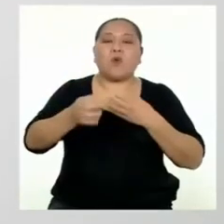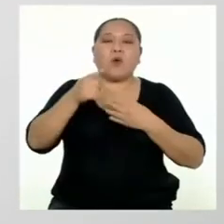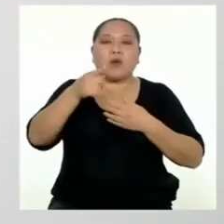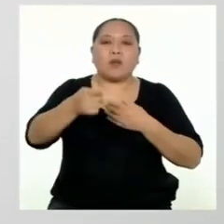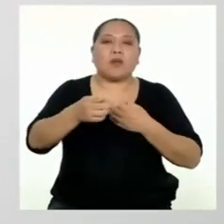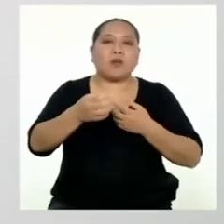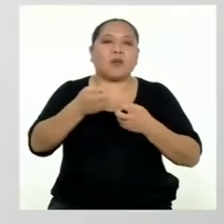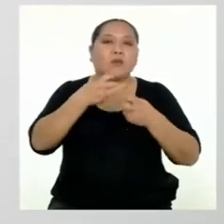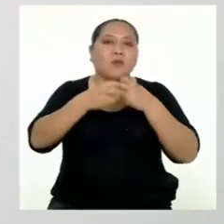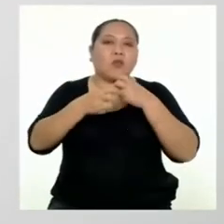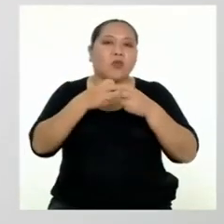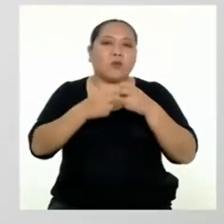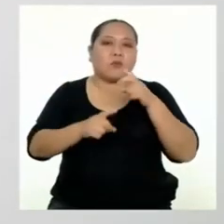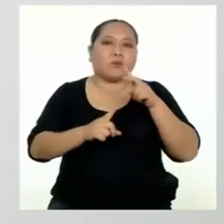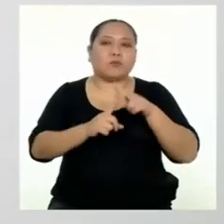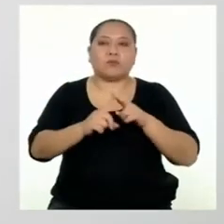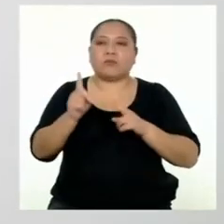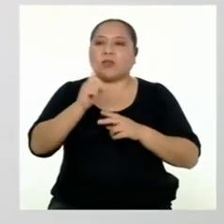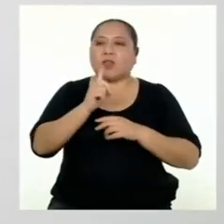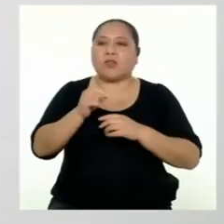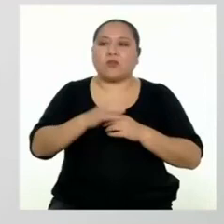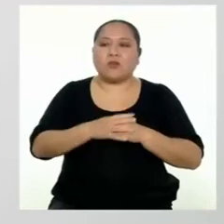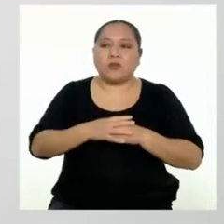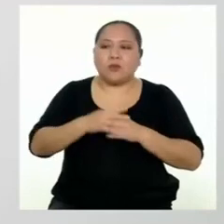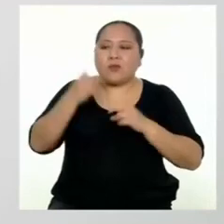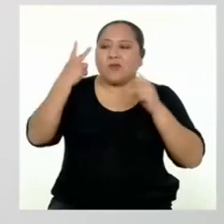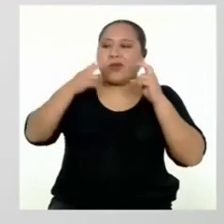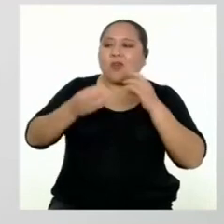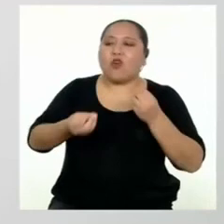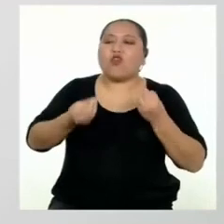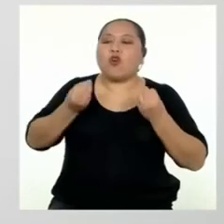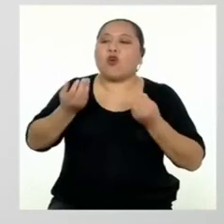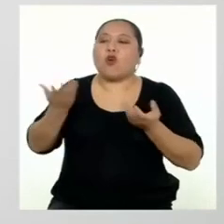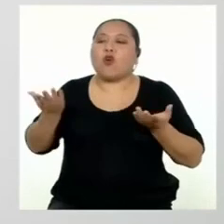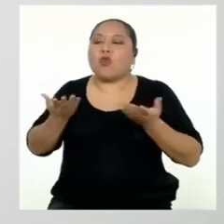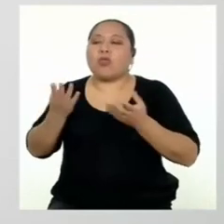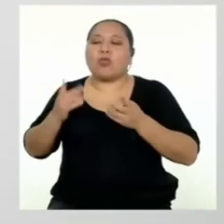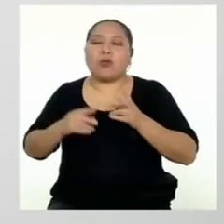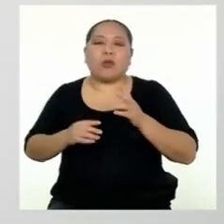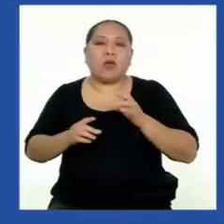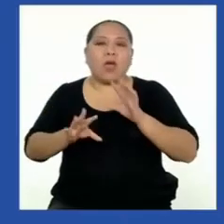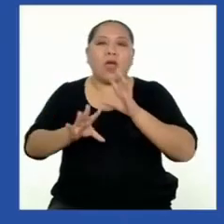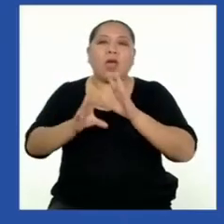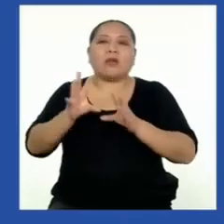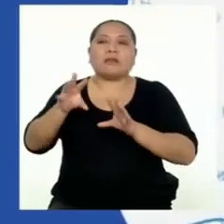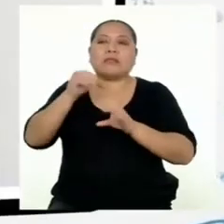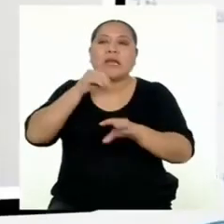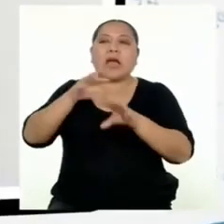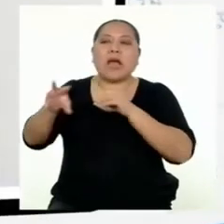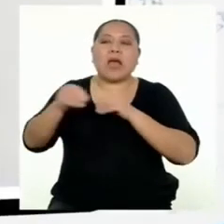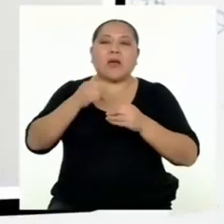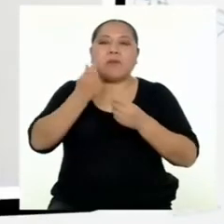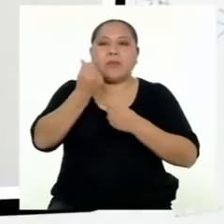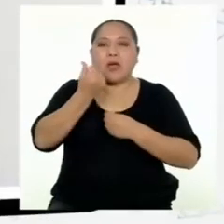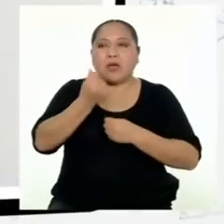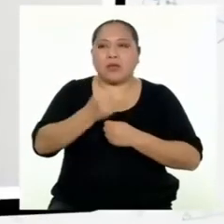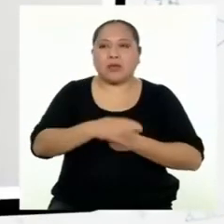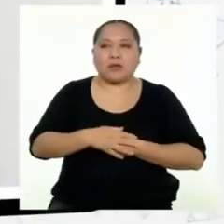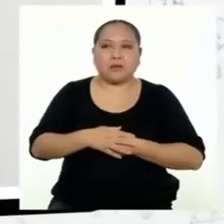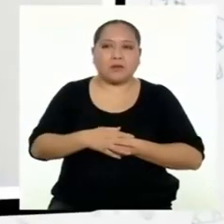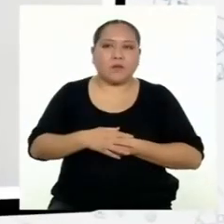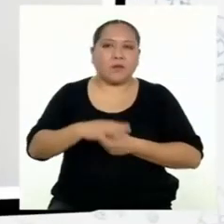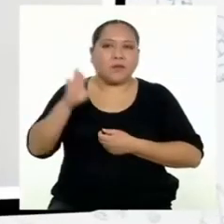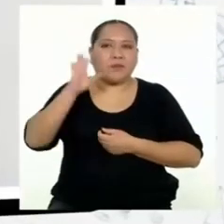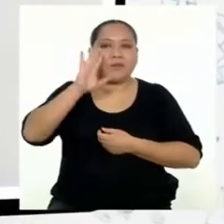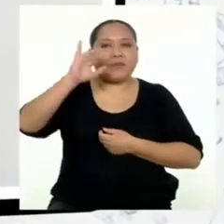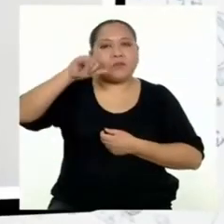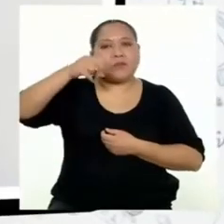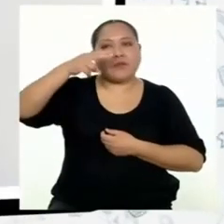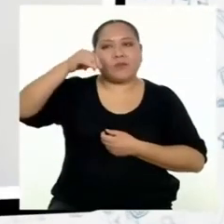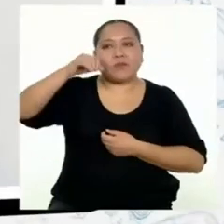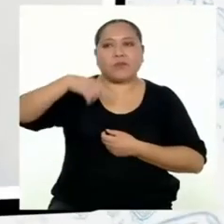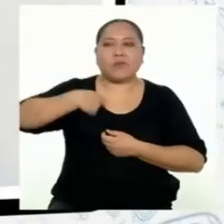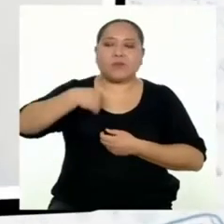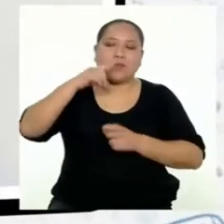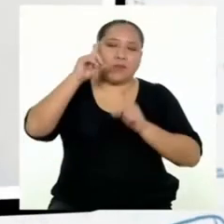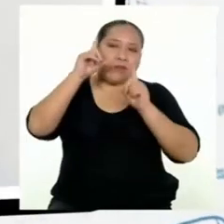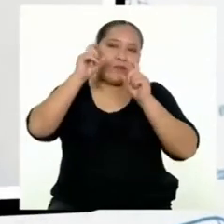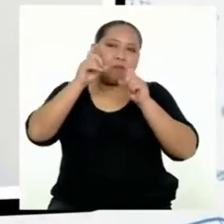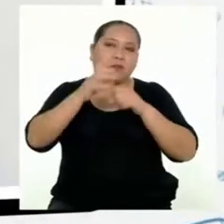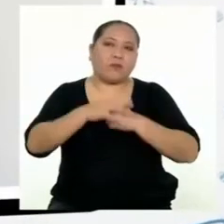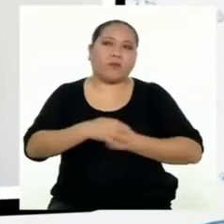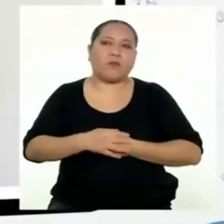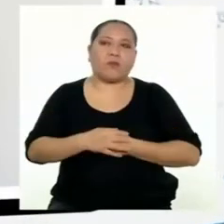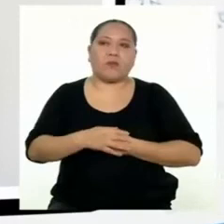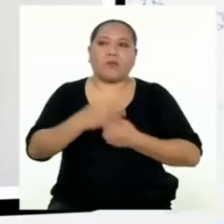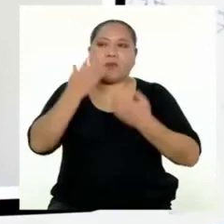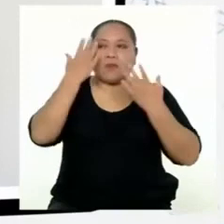para evitar improvisar en gastos inusuales. Hola, hola, Jordan, yo tengo una